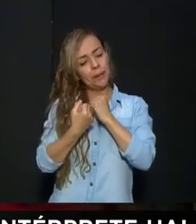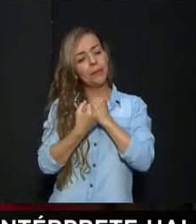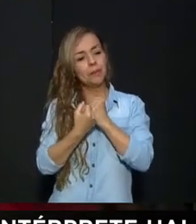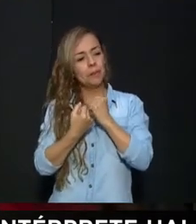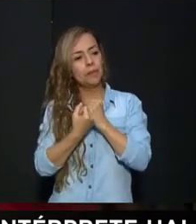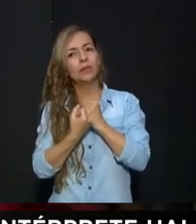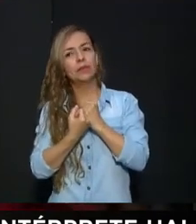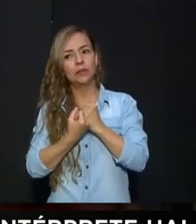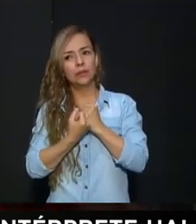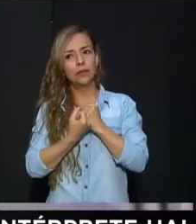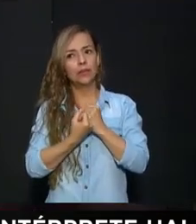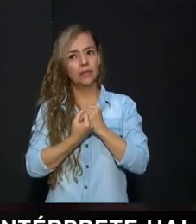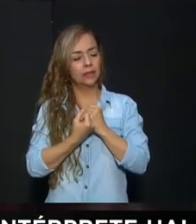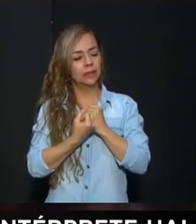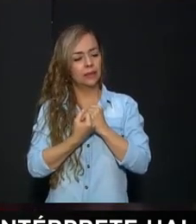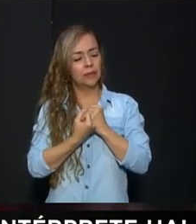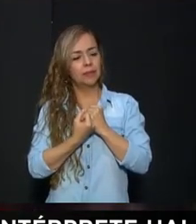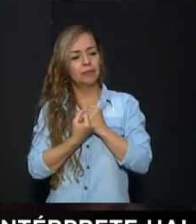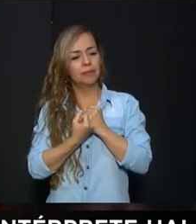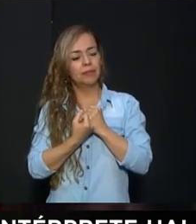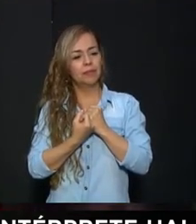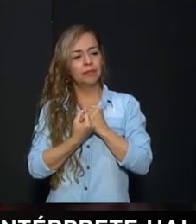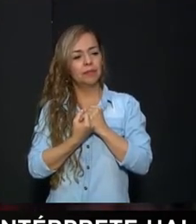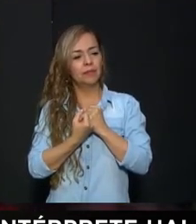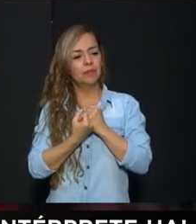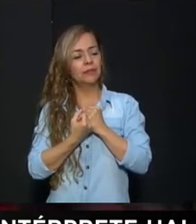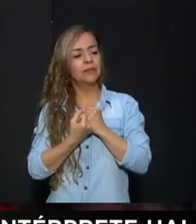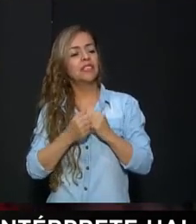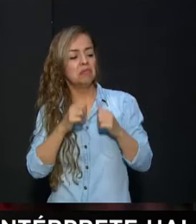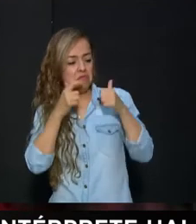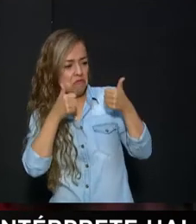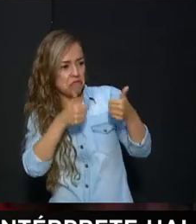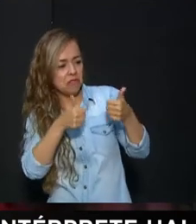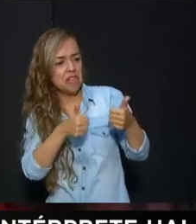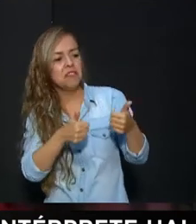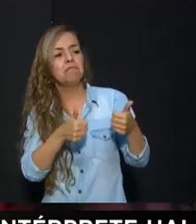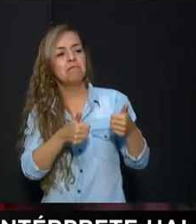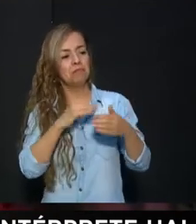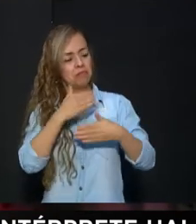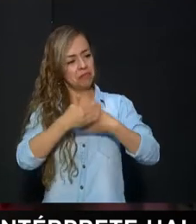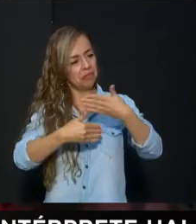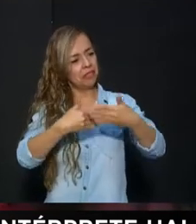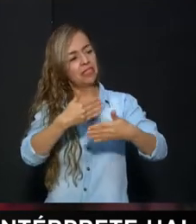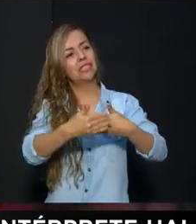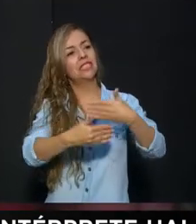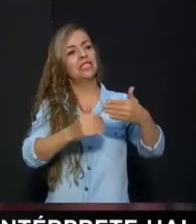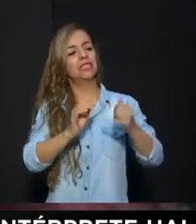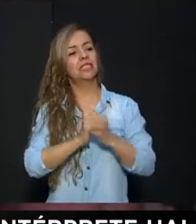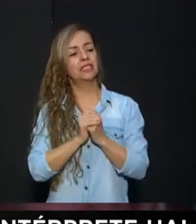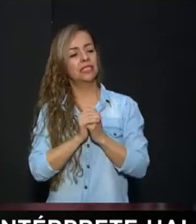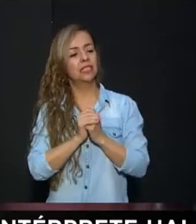la obra, fue muy muy, muy súper bueno, da mucho,